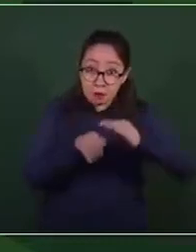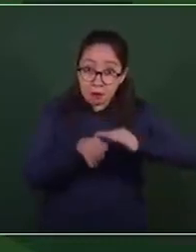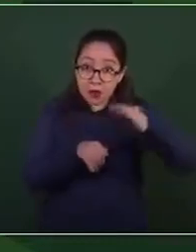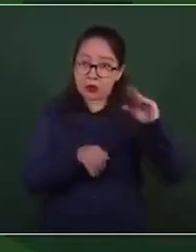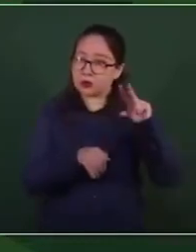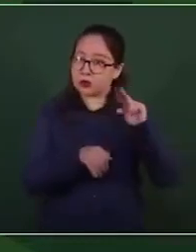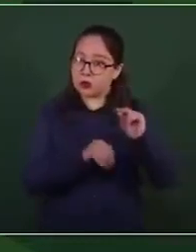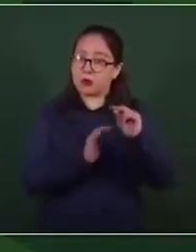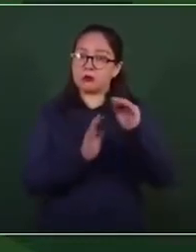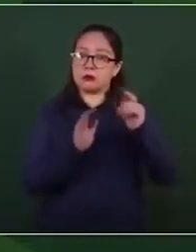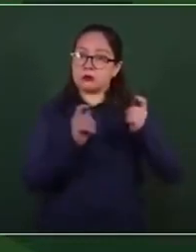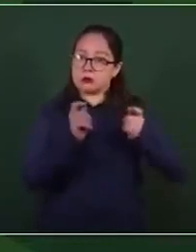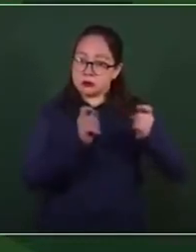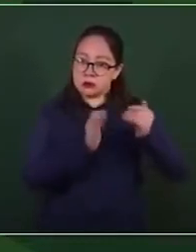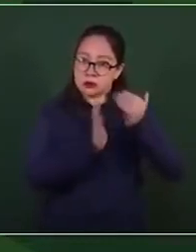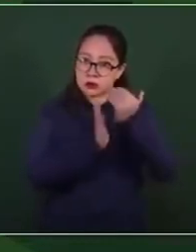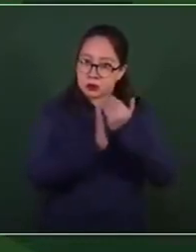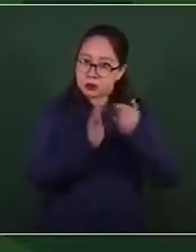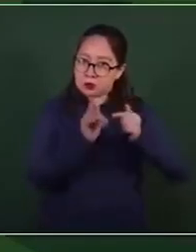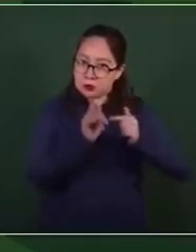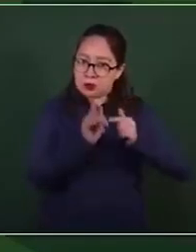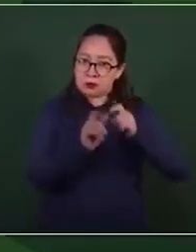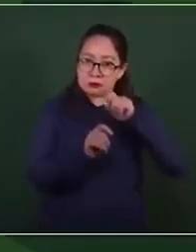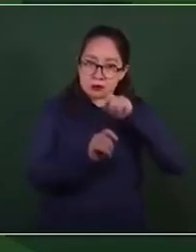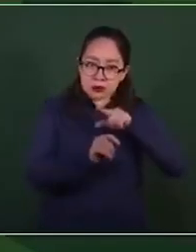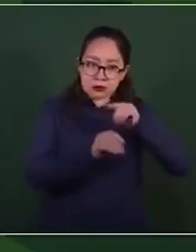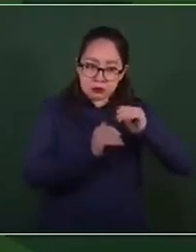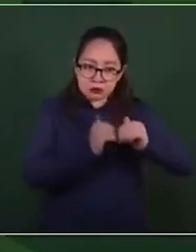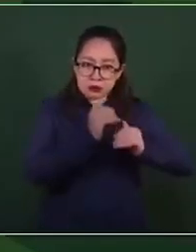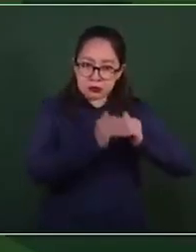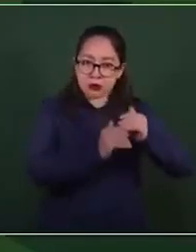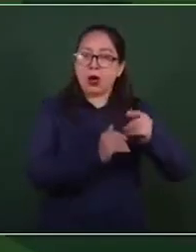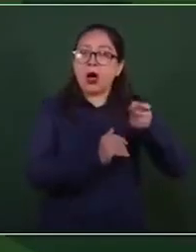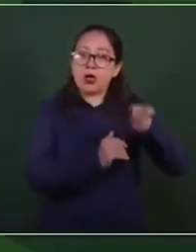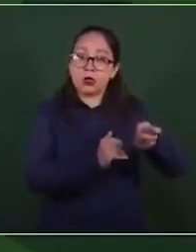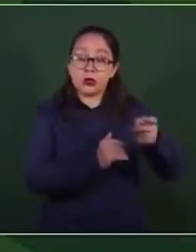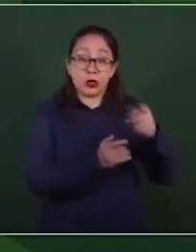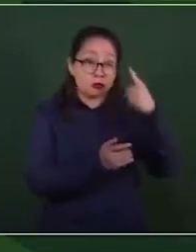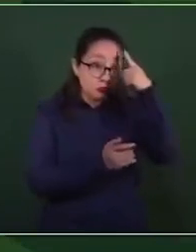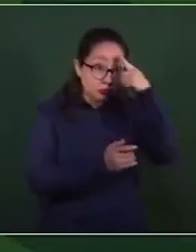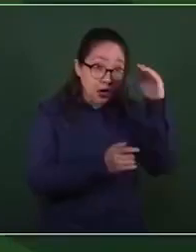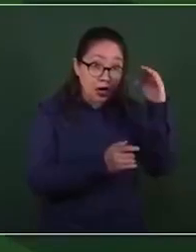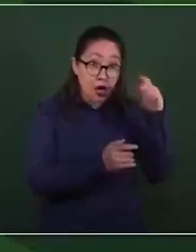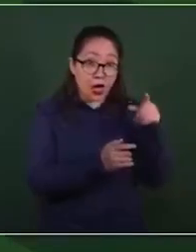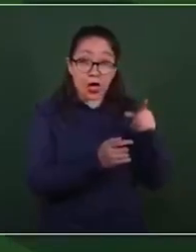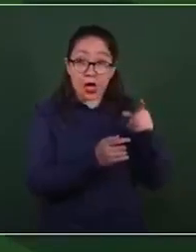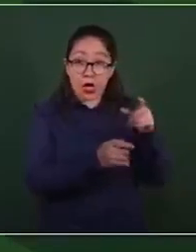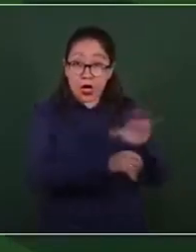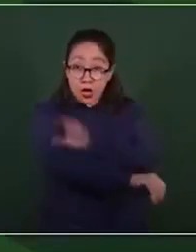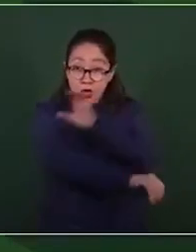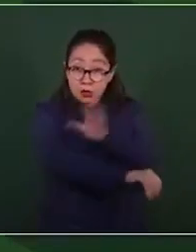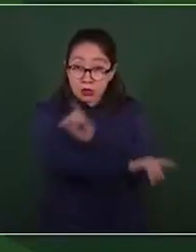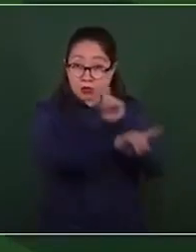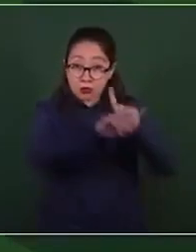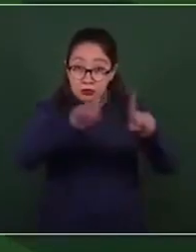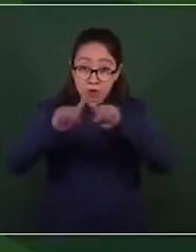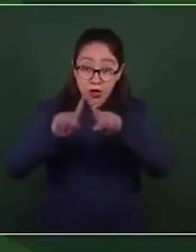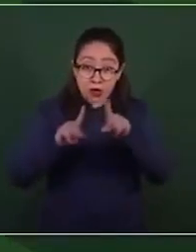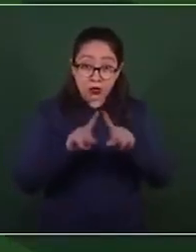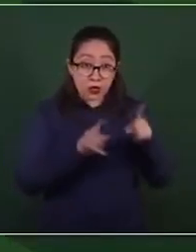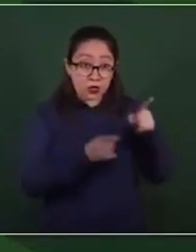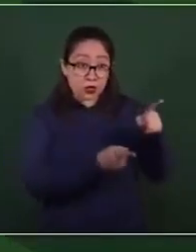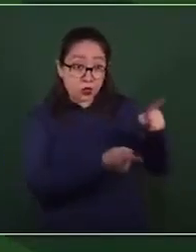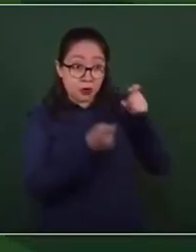en el cobro de energéticos, que no